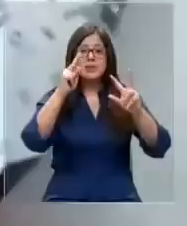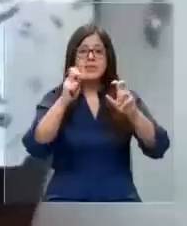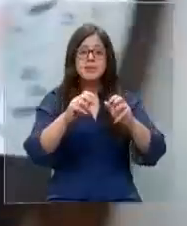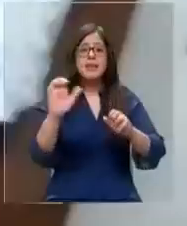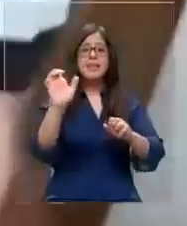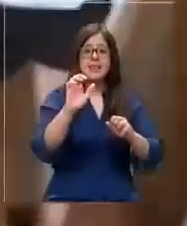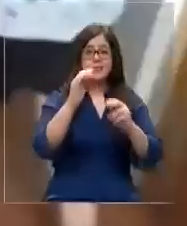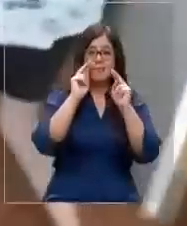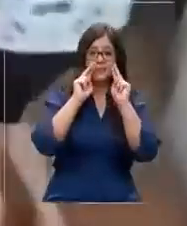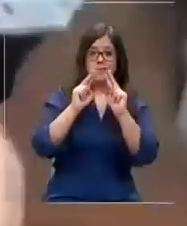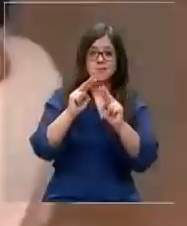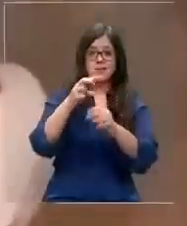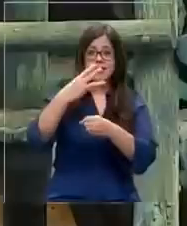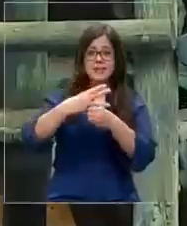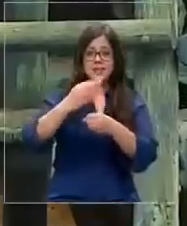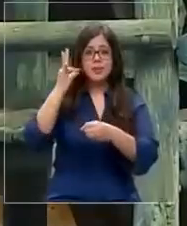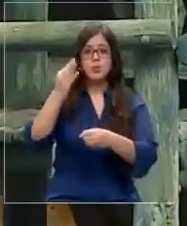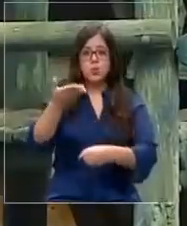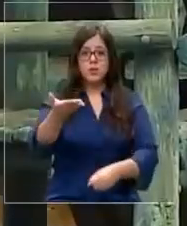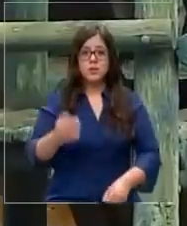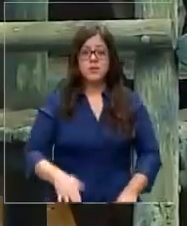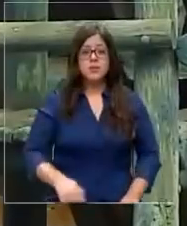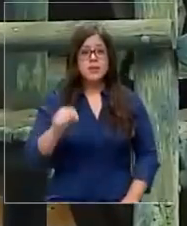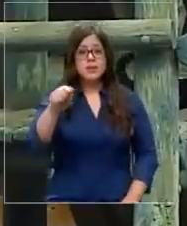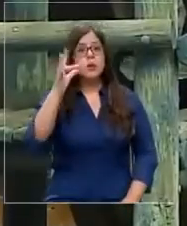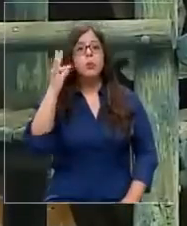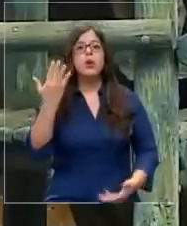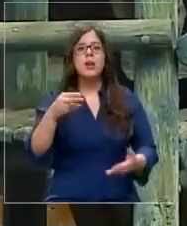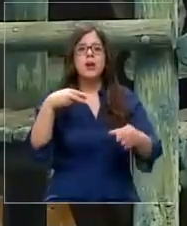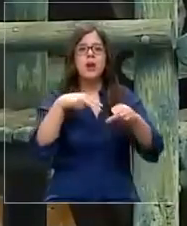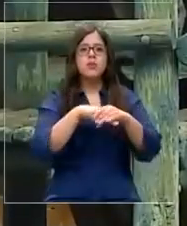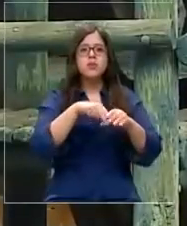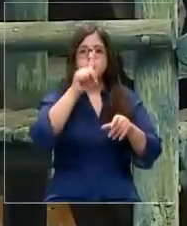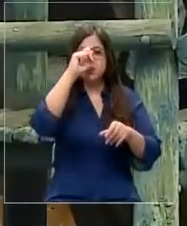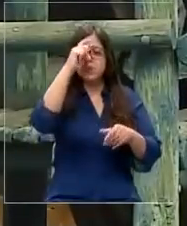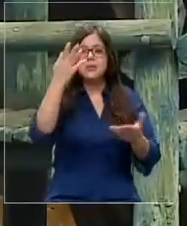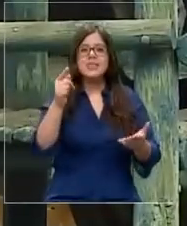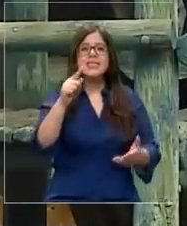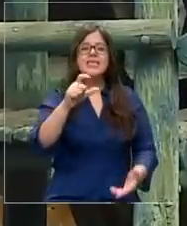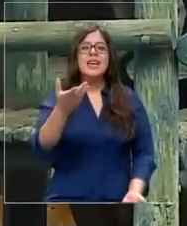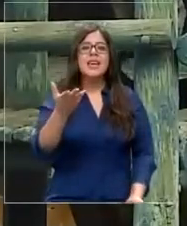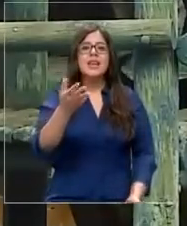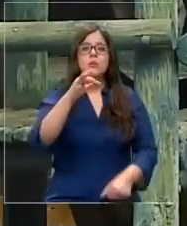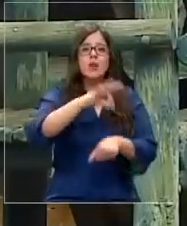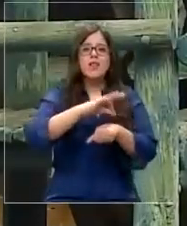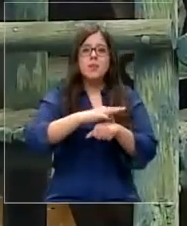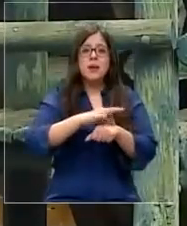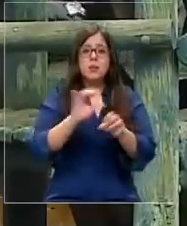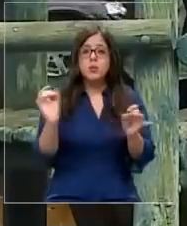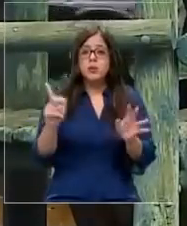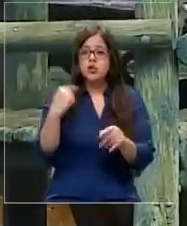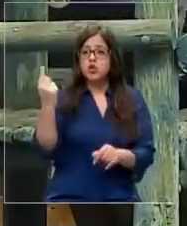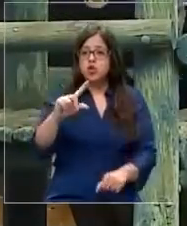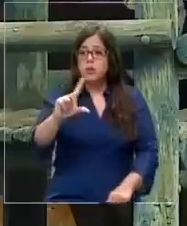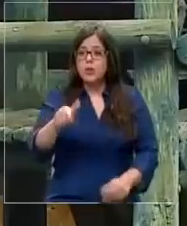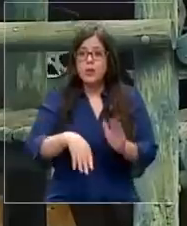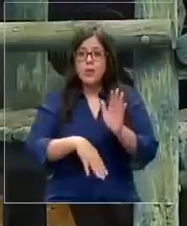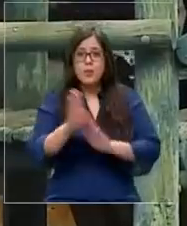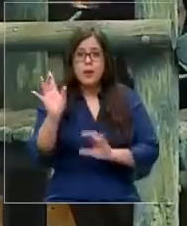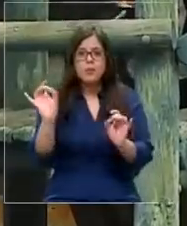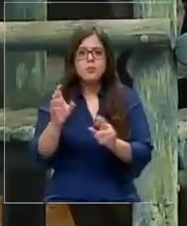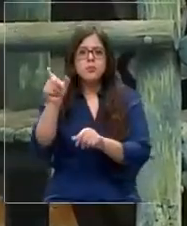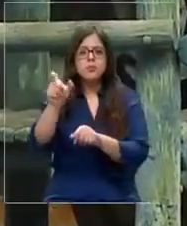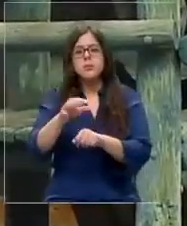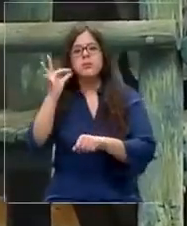emergencias como la de esta adulta mayor. Y esta señora hoy día está hospitalizada con una septicemia. O el médico nos dijo nos demoramos un poco más, dijo y ya se muere. Una